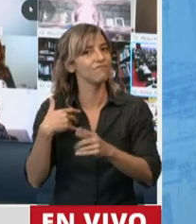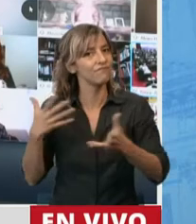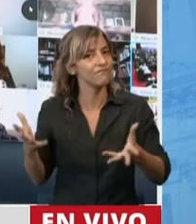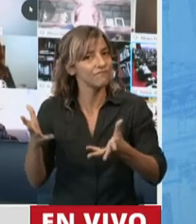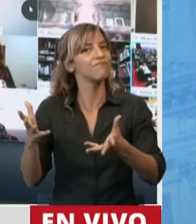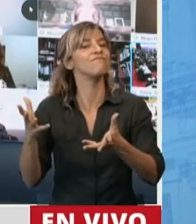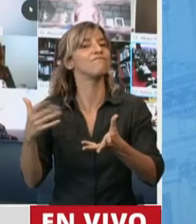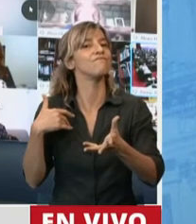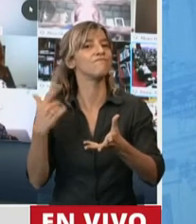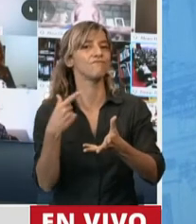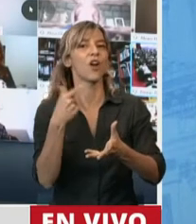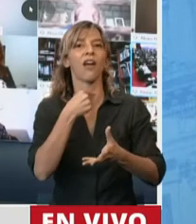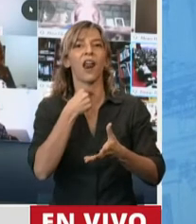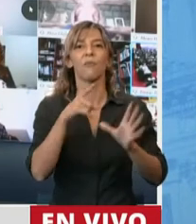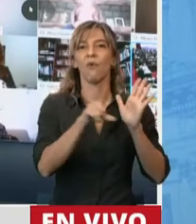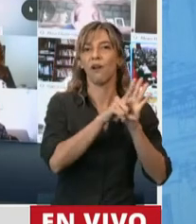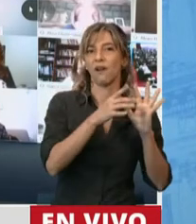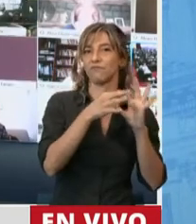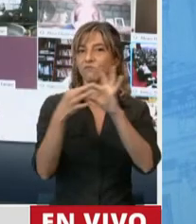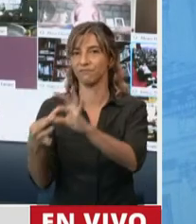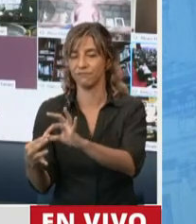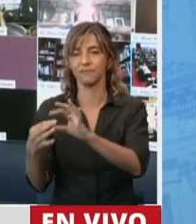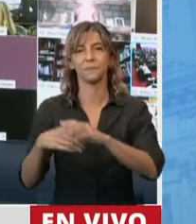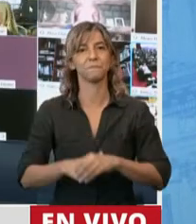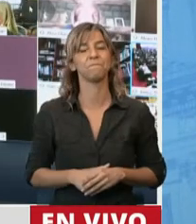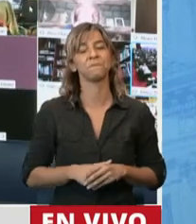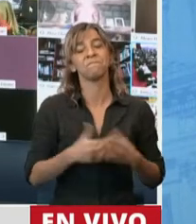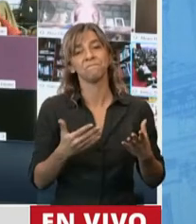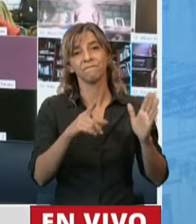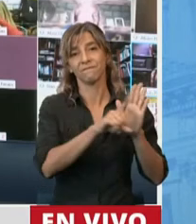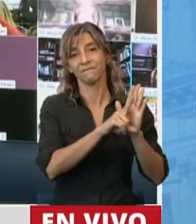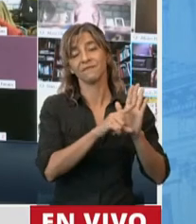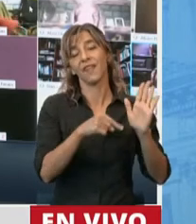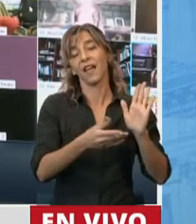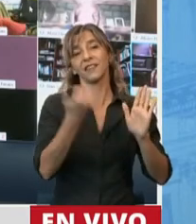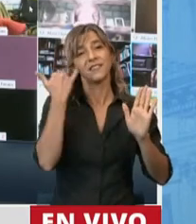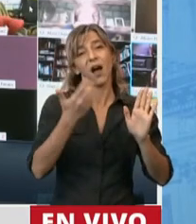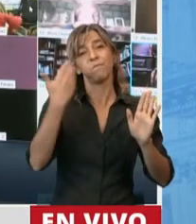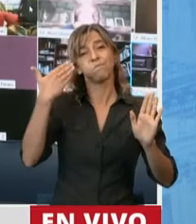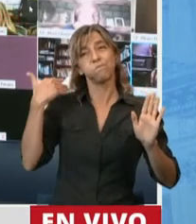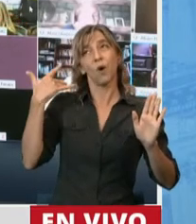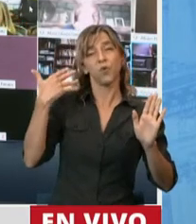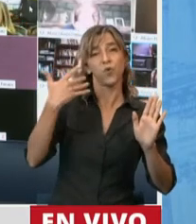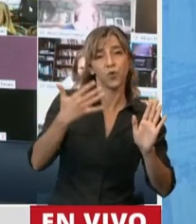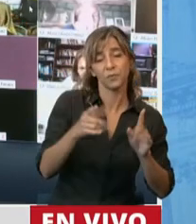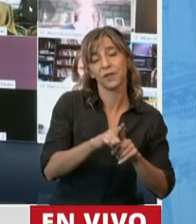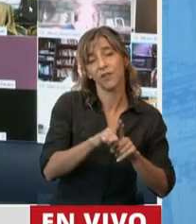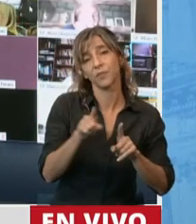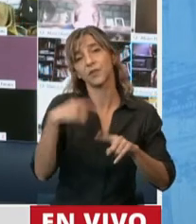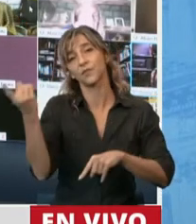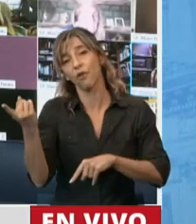historia. Y lamentablemente, como sucede con las políticas públicas de educación,